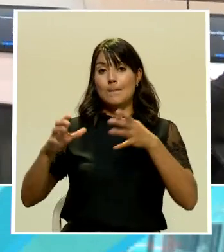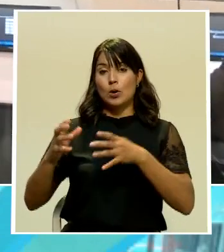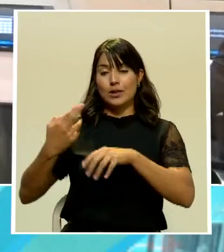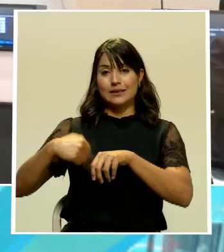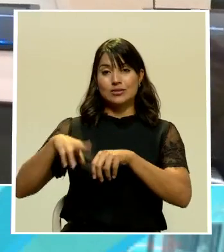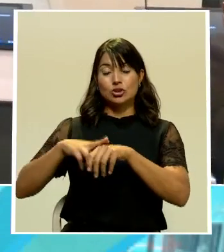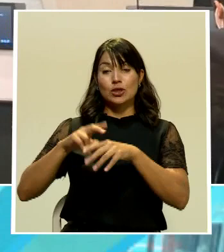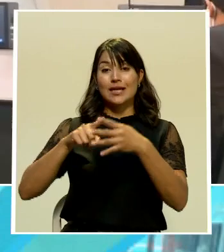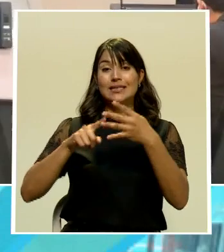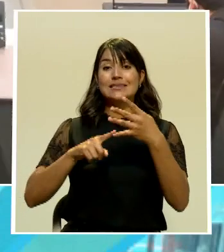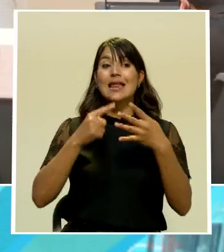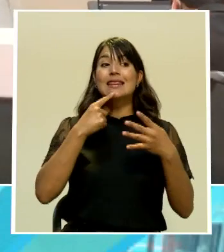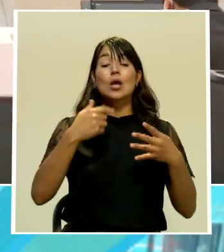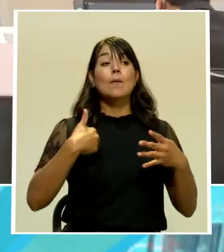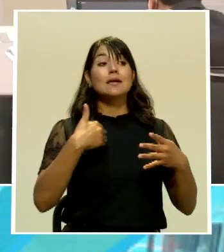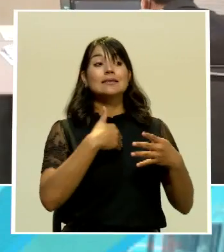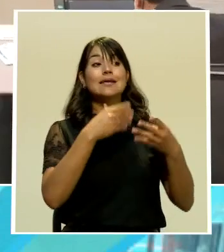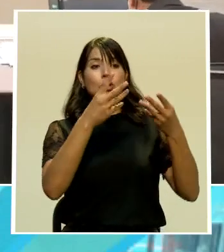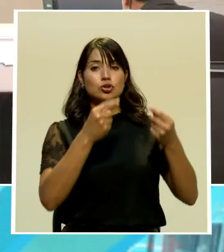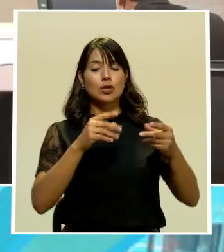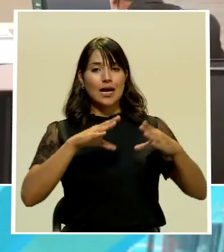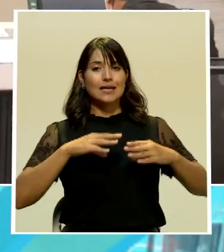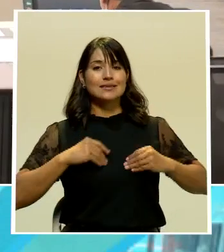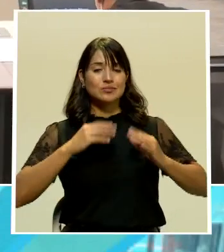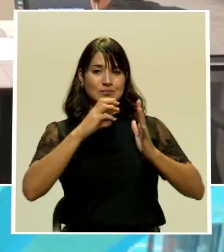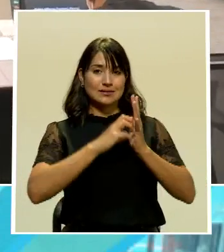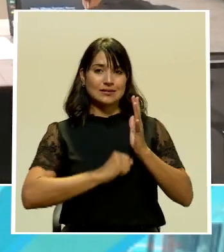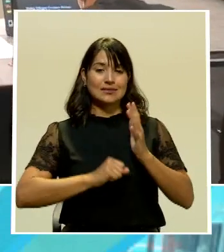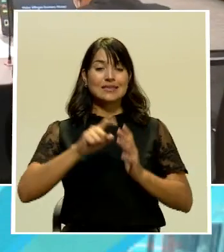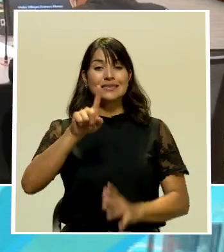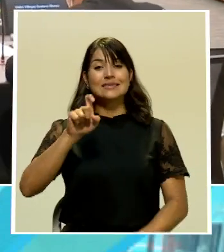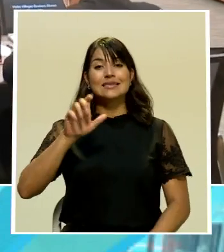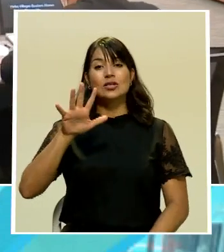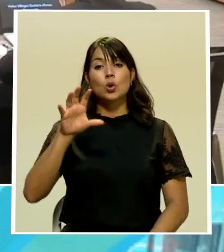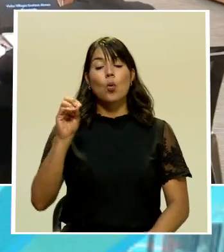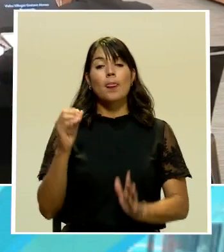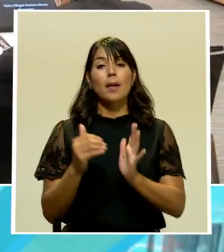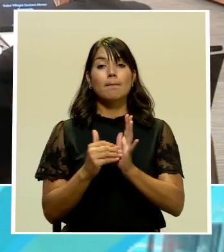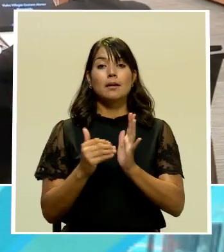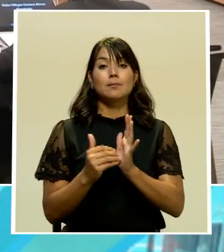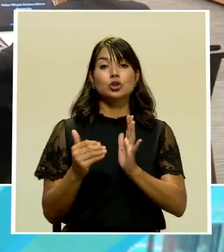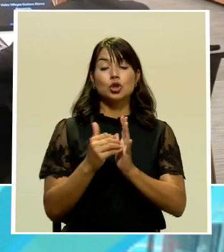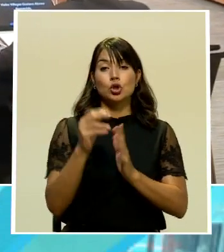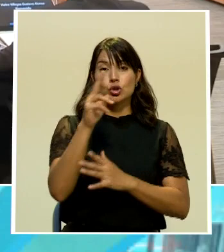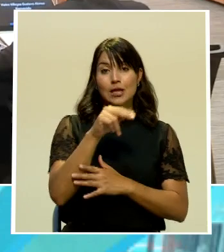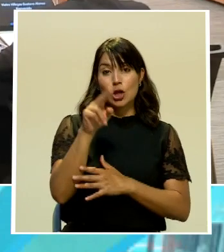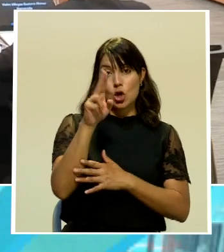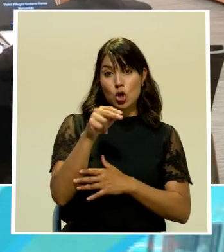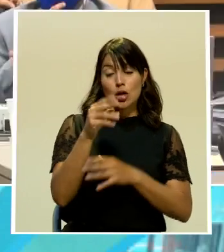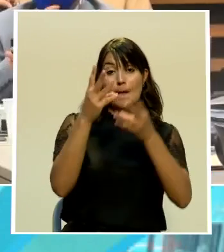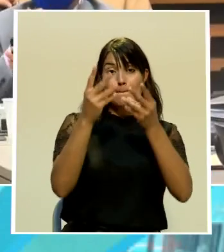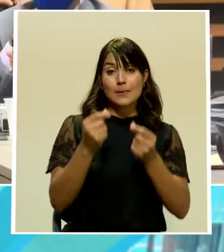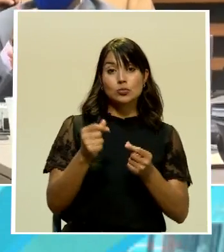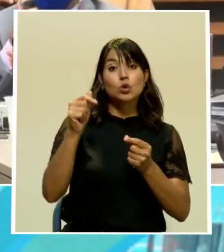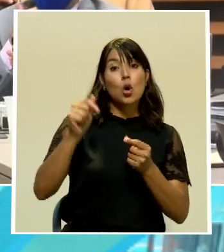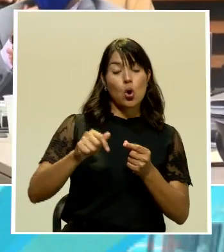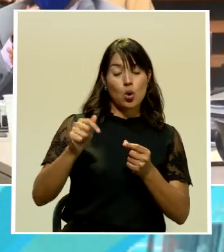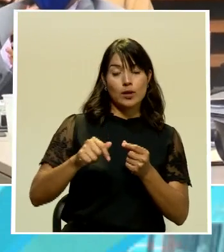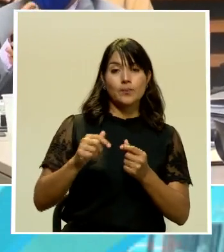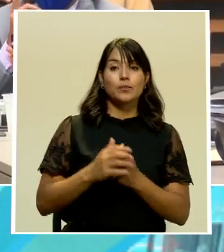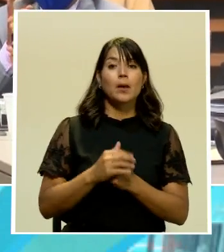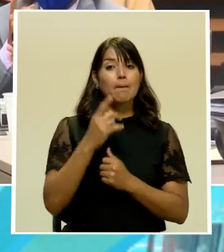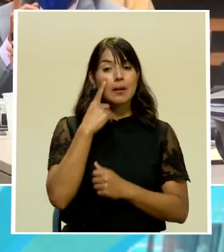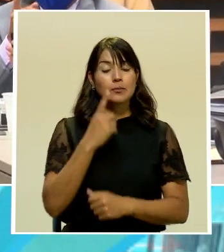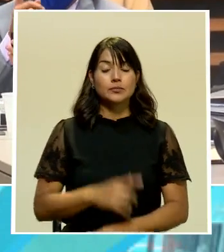Ministerio de Hacienda accedió a recortar 150 mil millones de colones del presupuesto el día de hoy en las mociones que quedan pendientes.